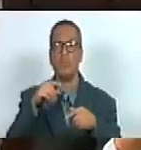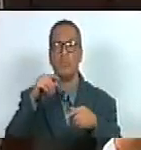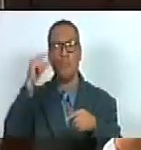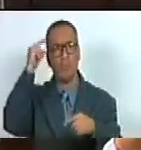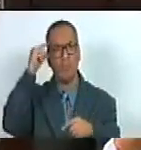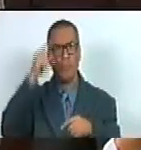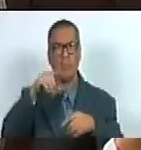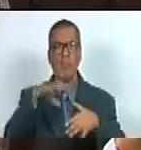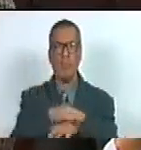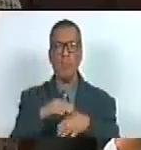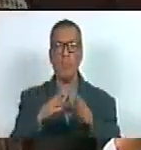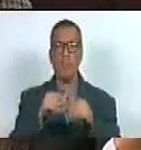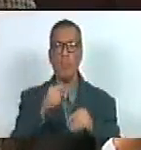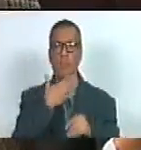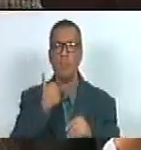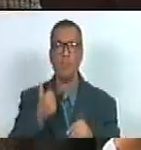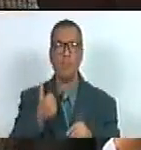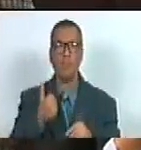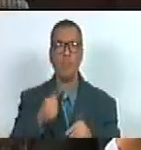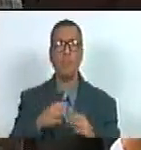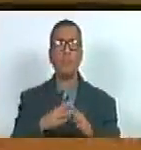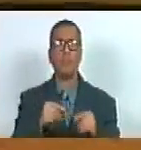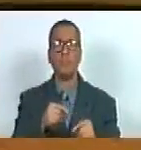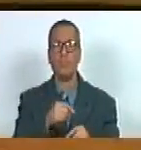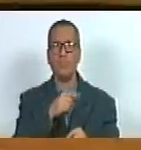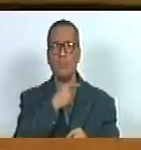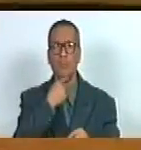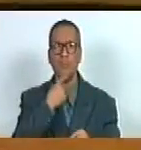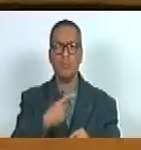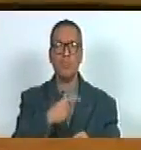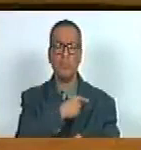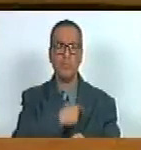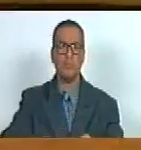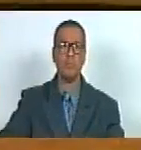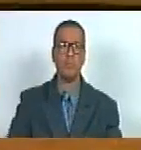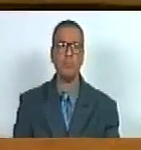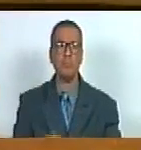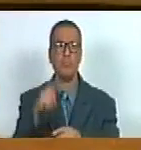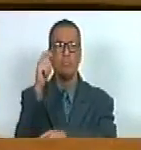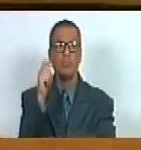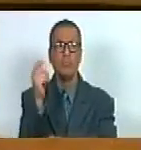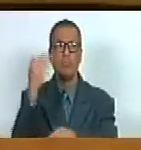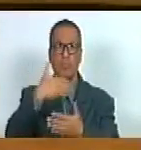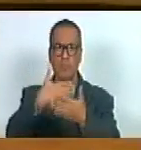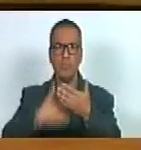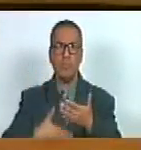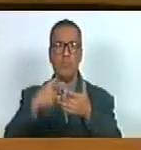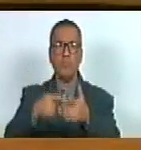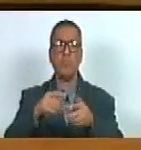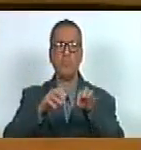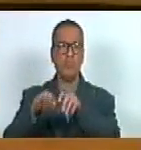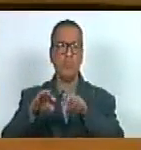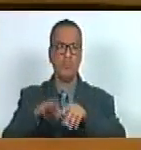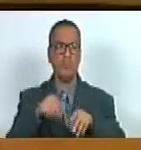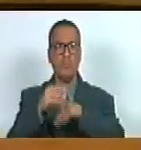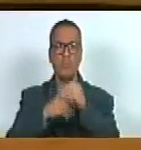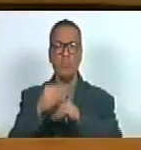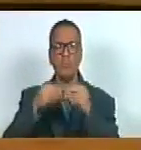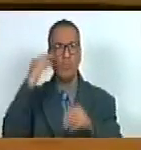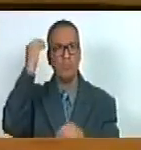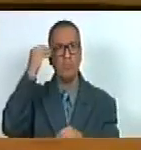martes es todo señor presidente muchas gracias diputado por favor consigne el proyecto a la secretaría para que sea